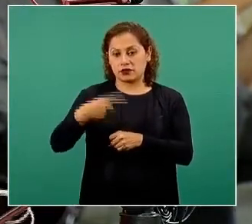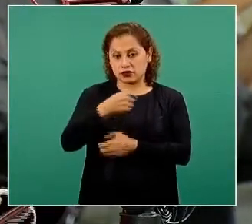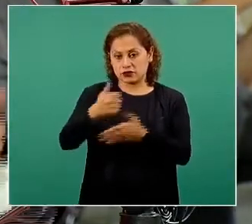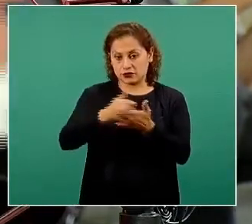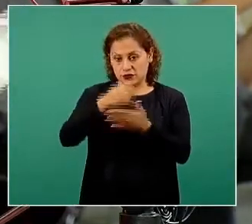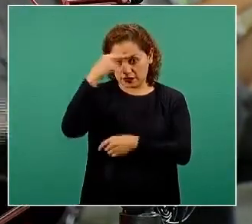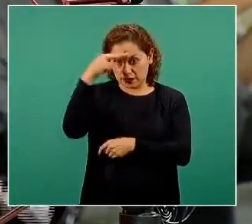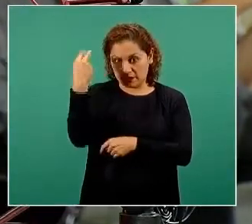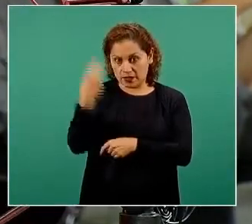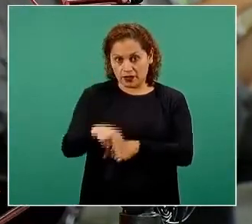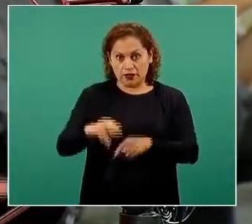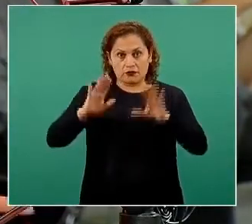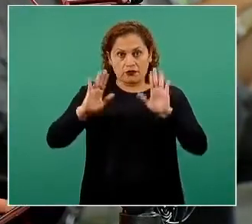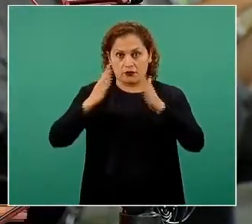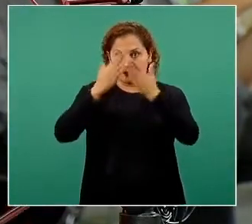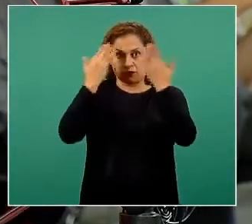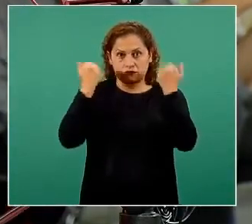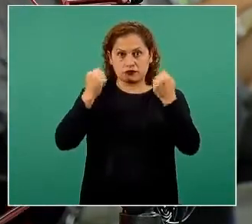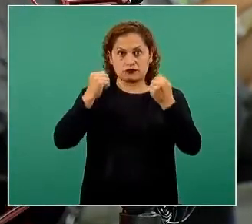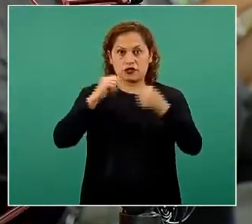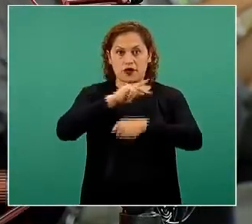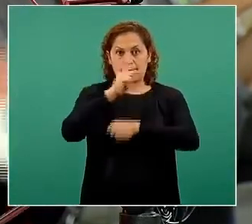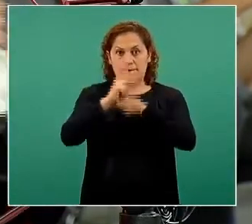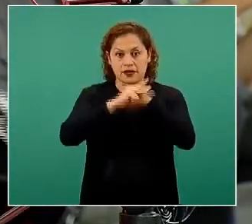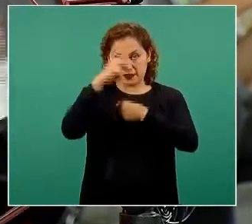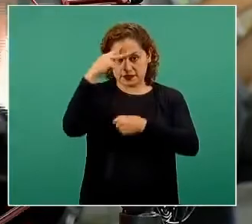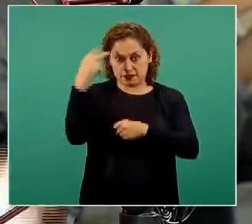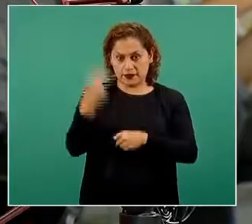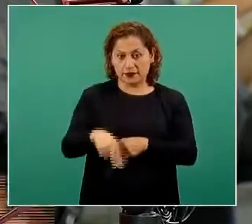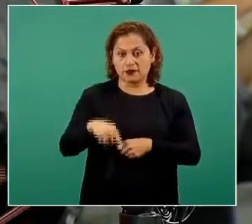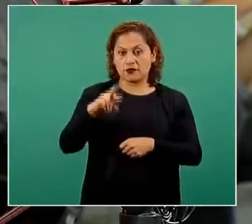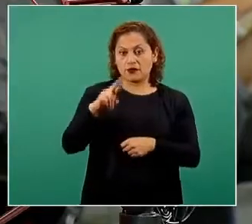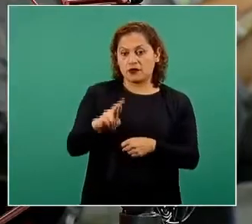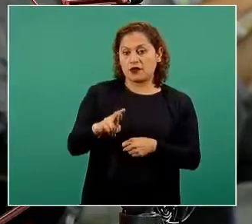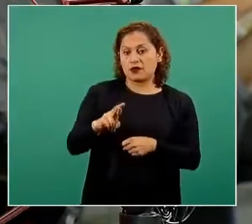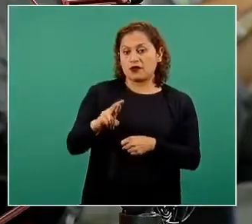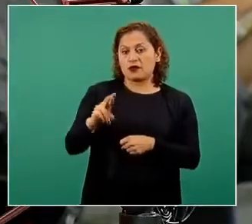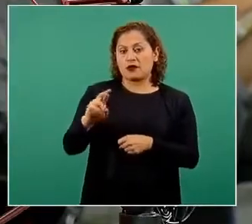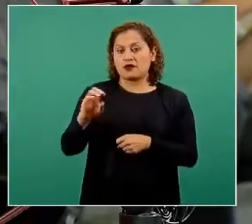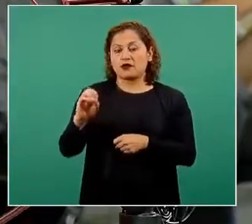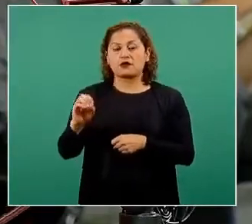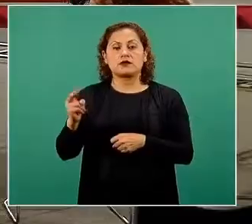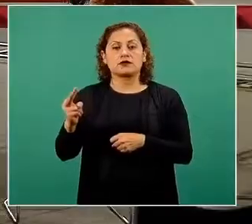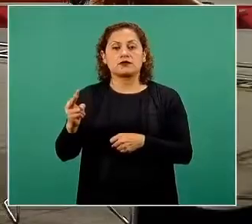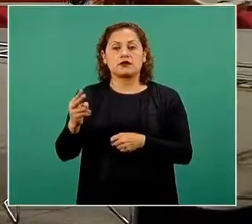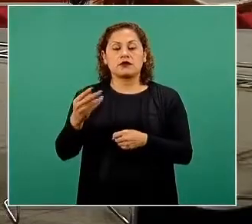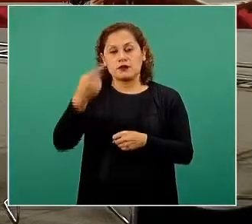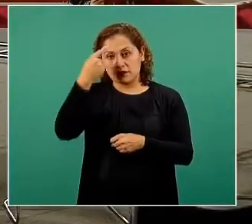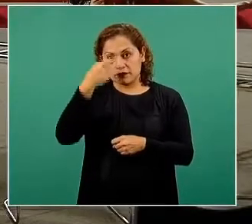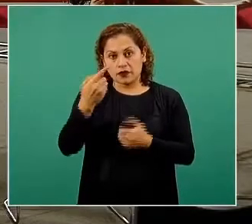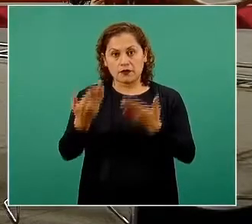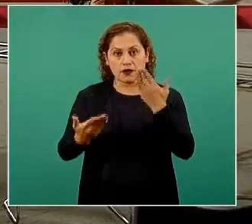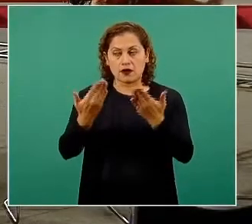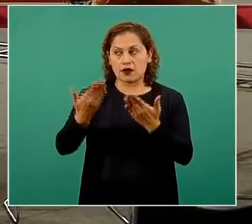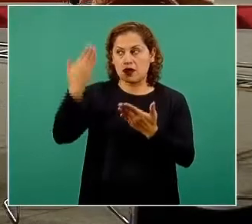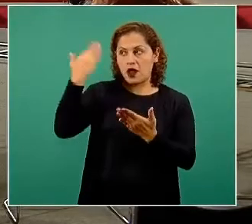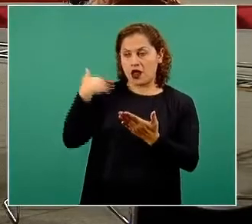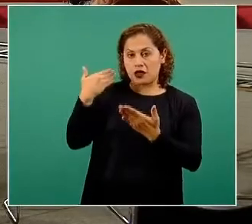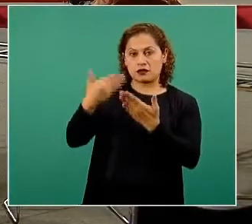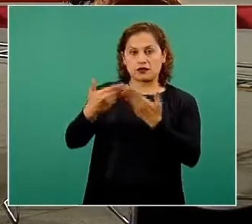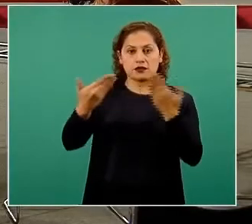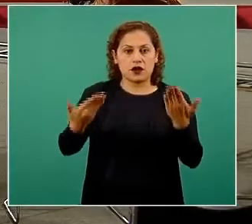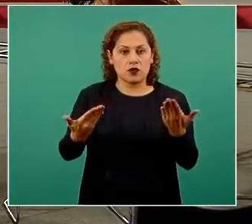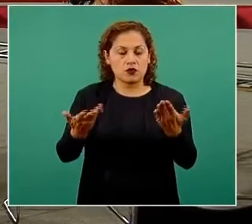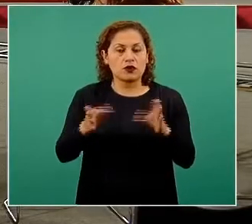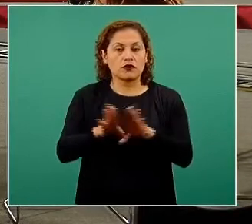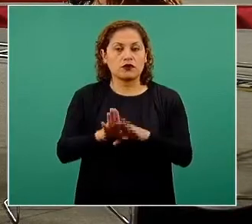haya uno global del país para conocer cómo estábamos antes y cómo estamos ahora. Gracias. Muchas gracias, Liliana. Contesto lo primero